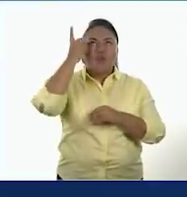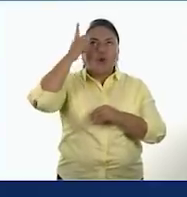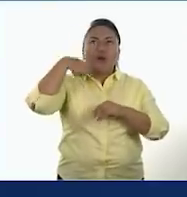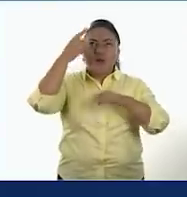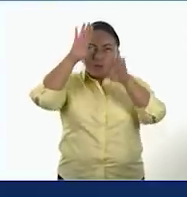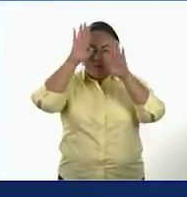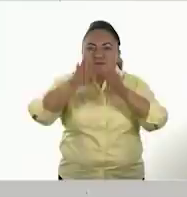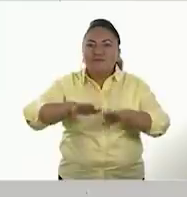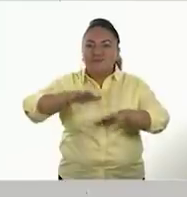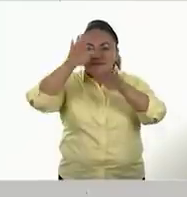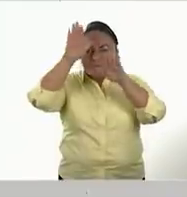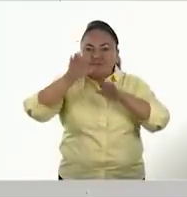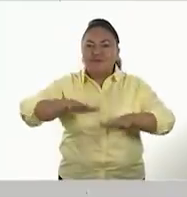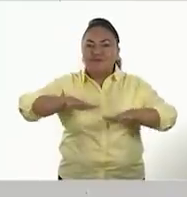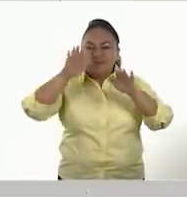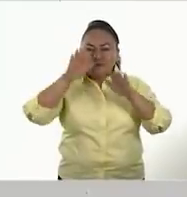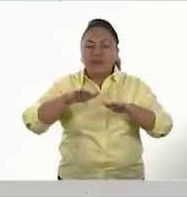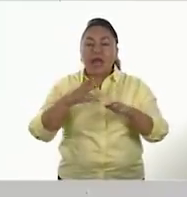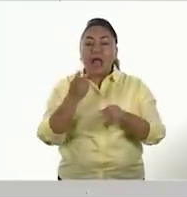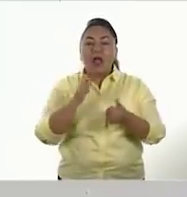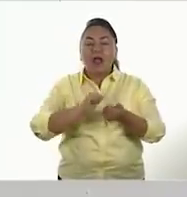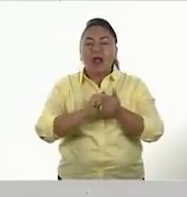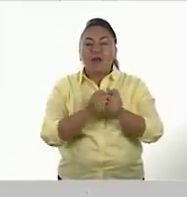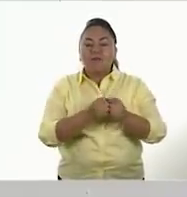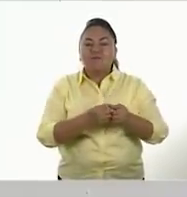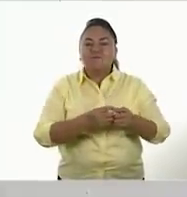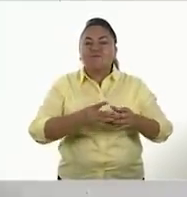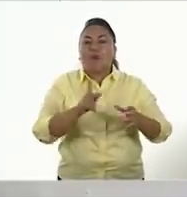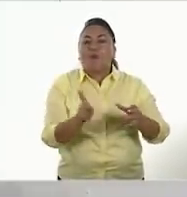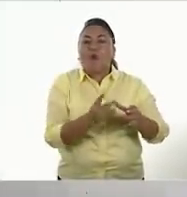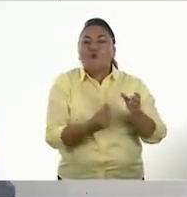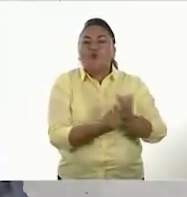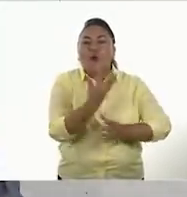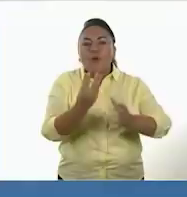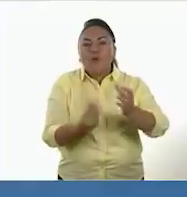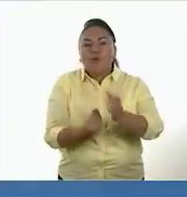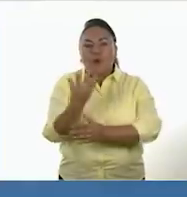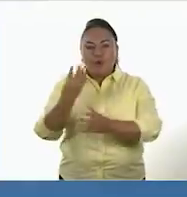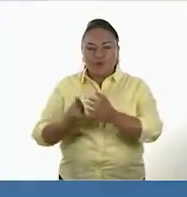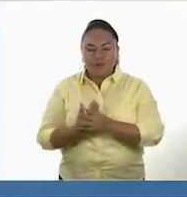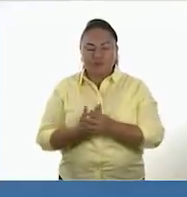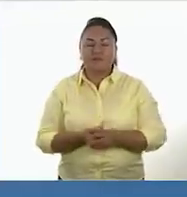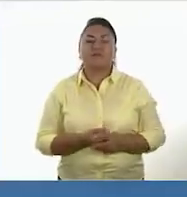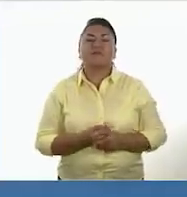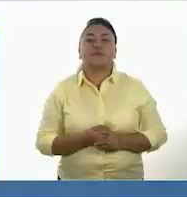creciendo esto para formar nuevos pueblos. Ok. Y tenemos por último